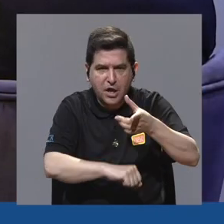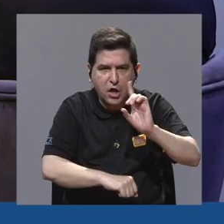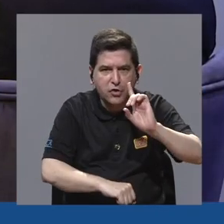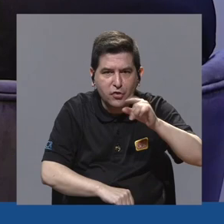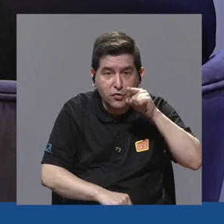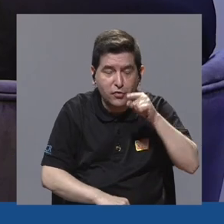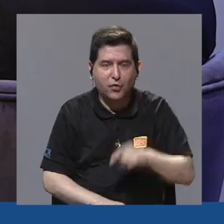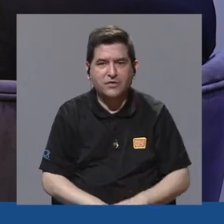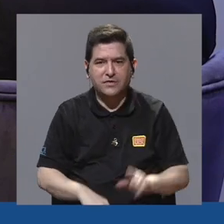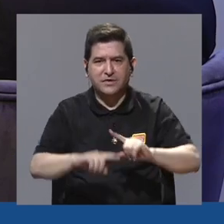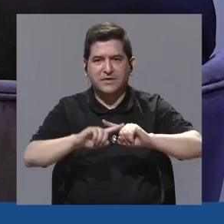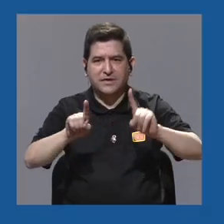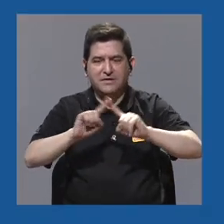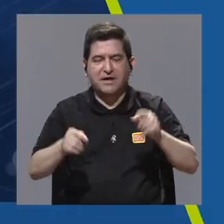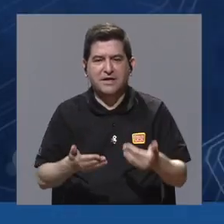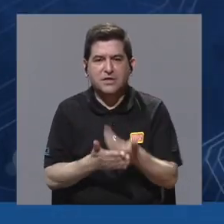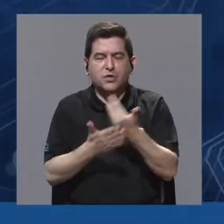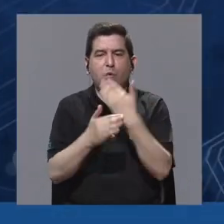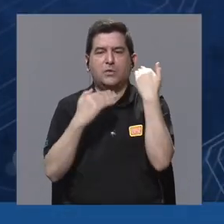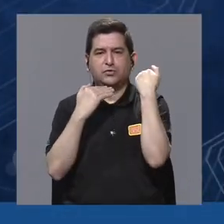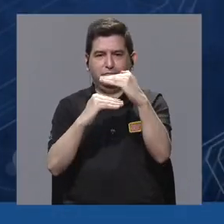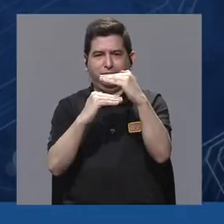iban a ser estos nuevos límites.